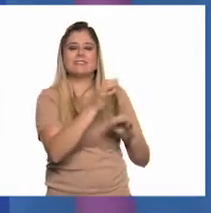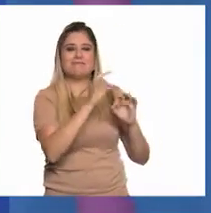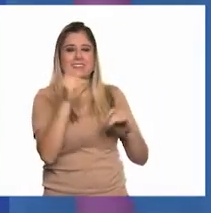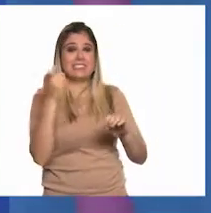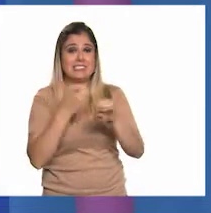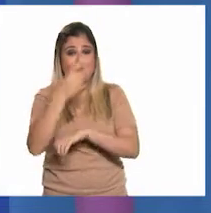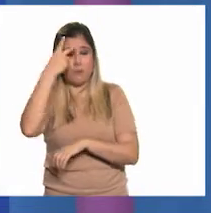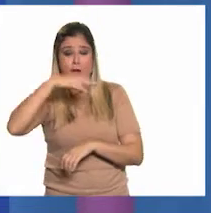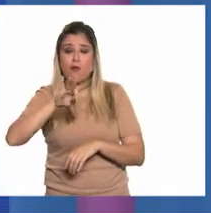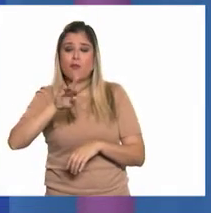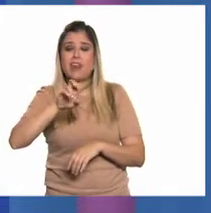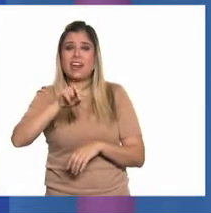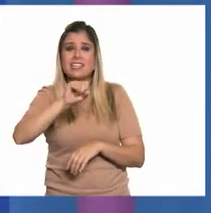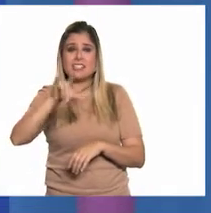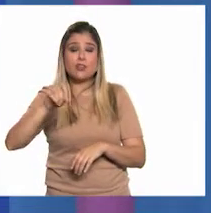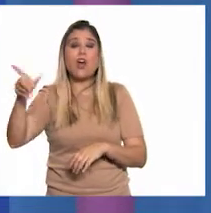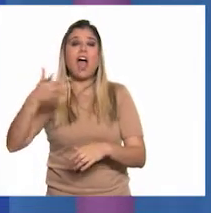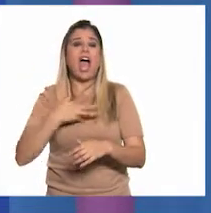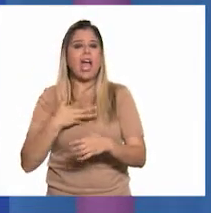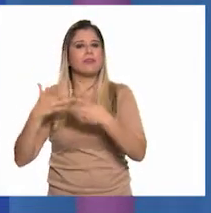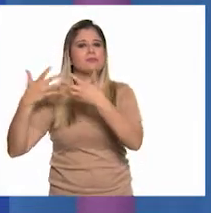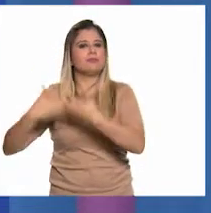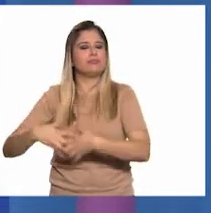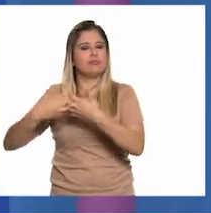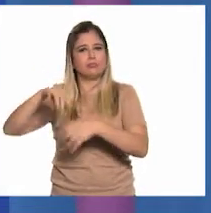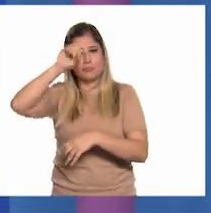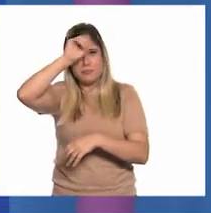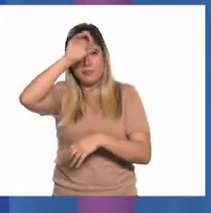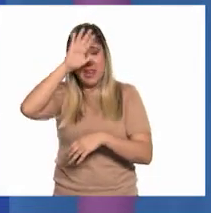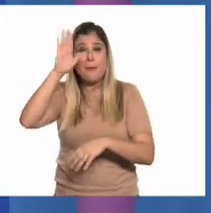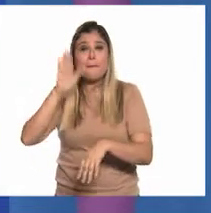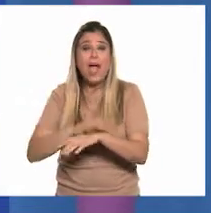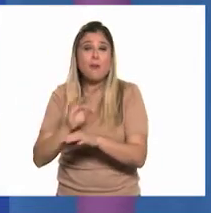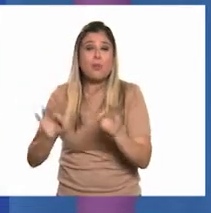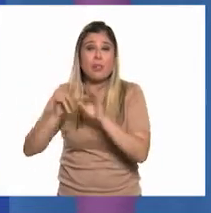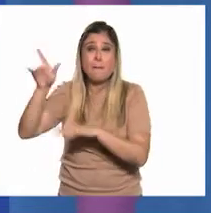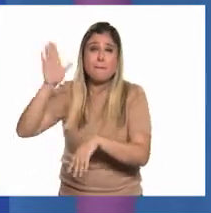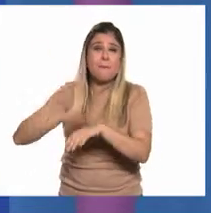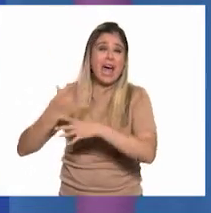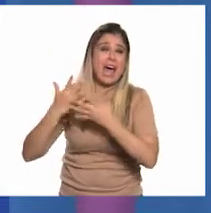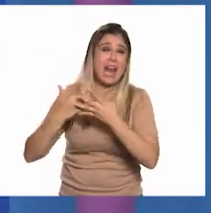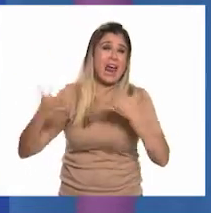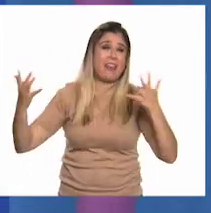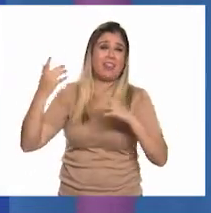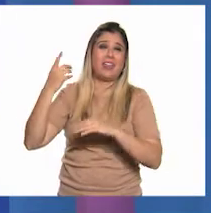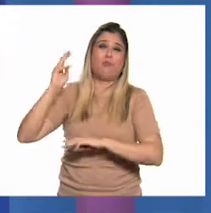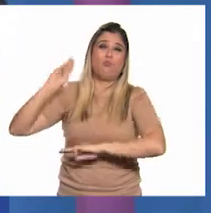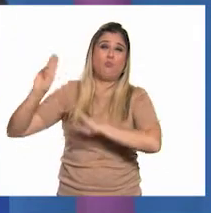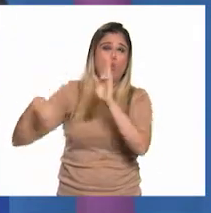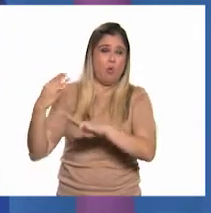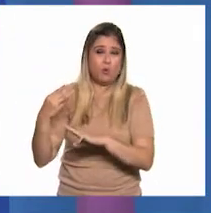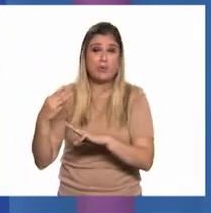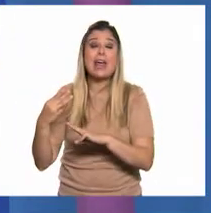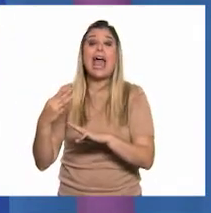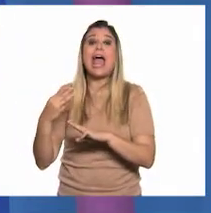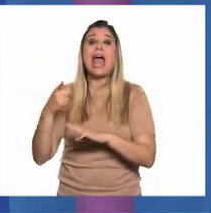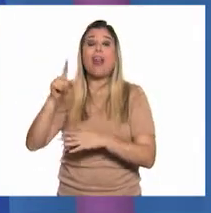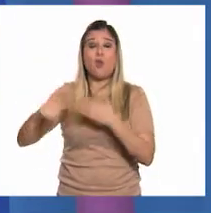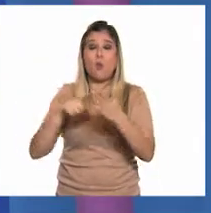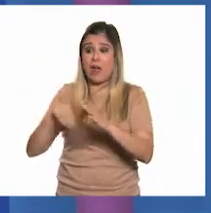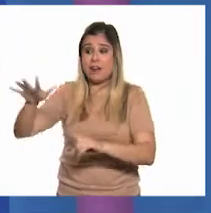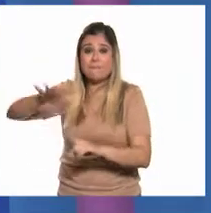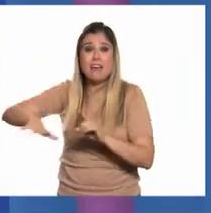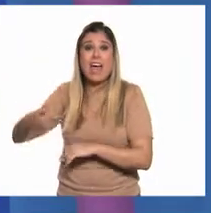desarrollado una actividad industrial minera de las más importantes del mundo, ya que es un sitio que cuenta